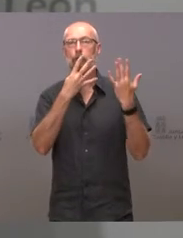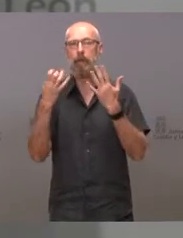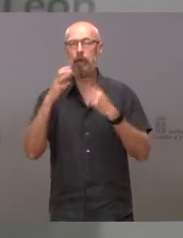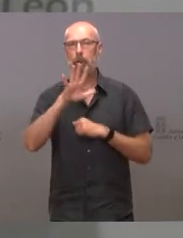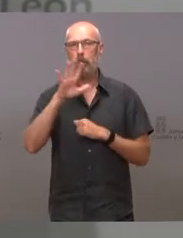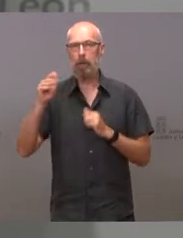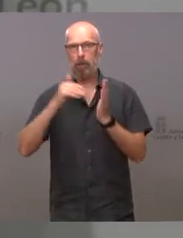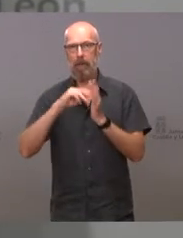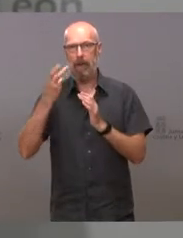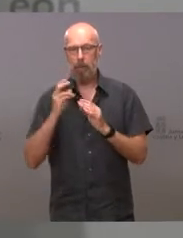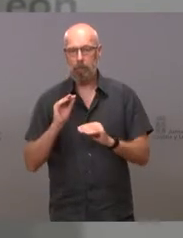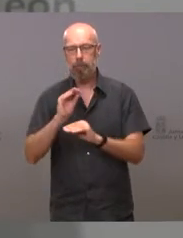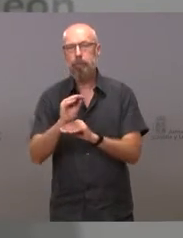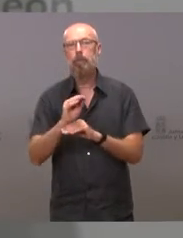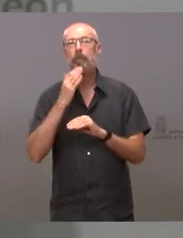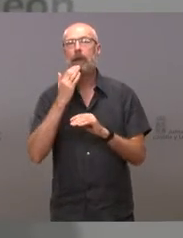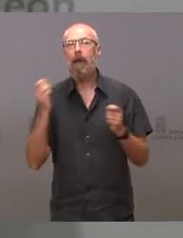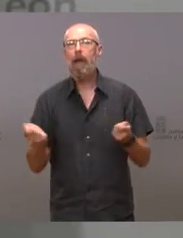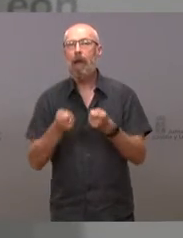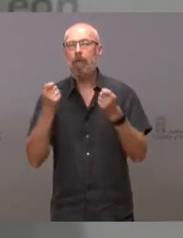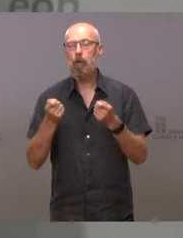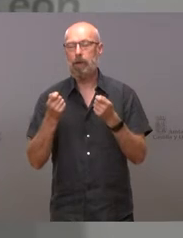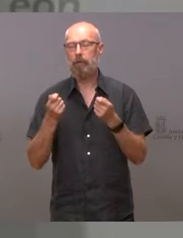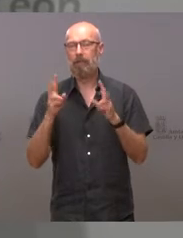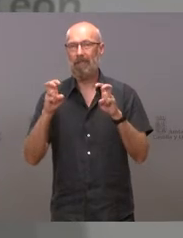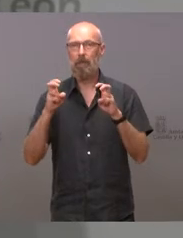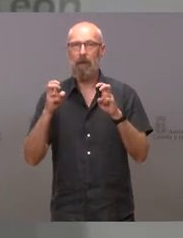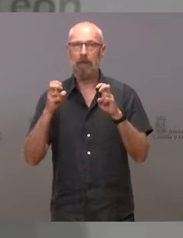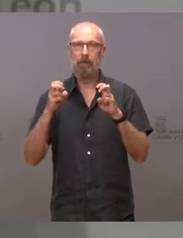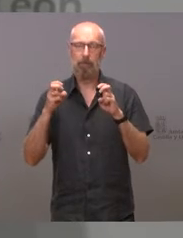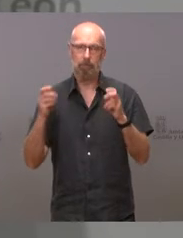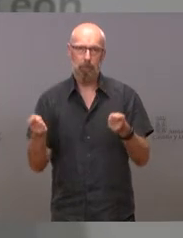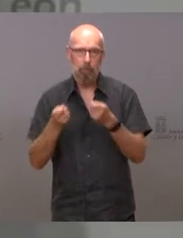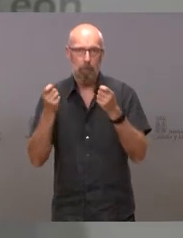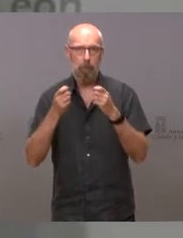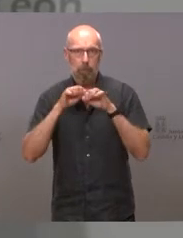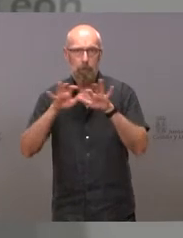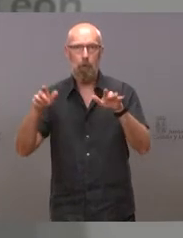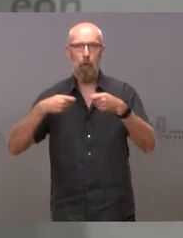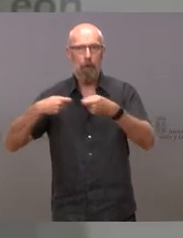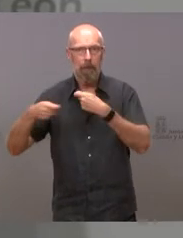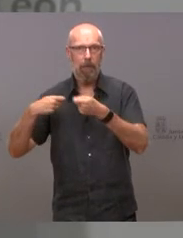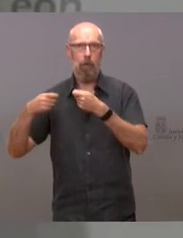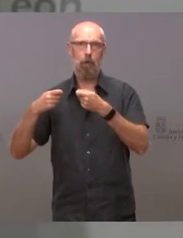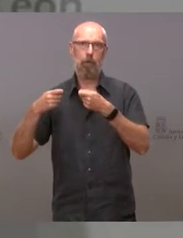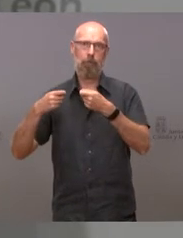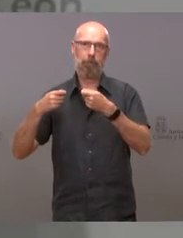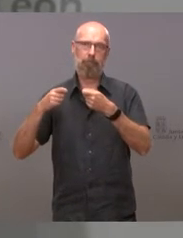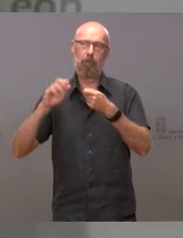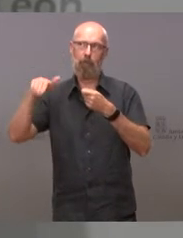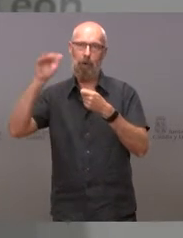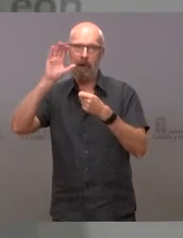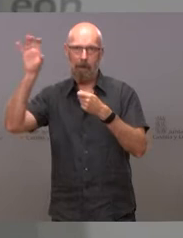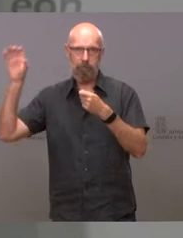para acciones diversas de promoción, comercialización e internacionalización de nuestra oferta